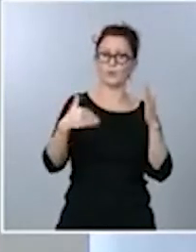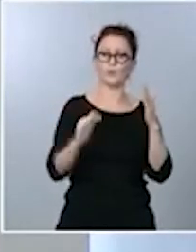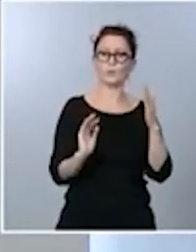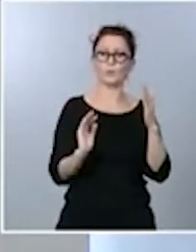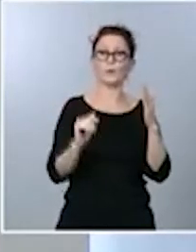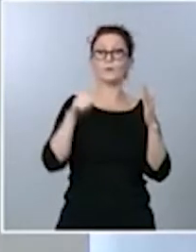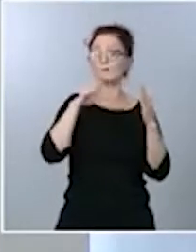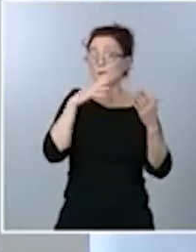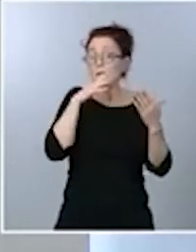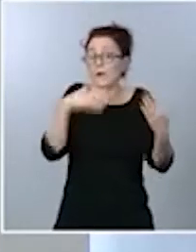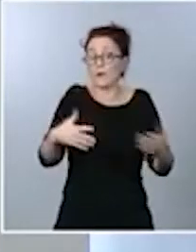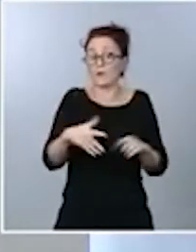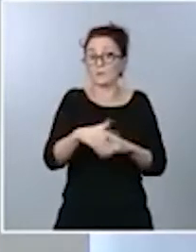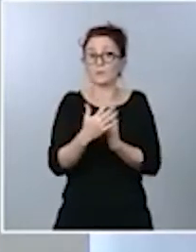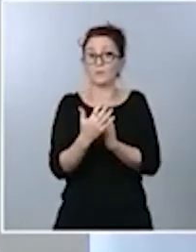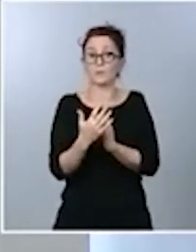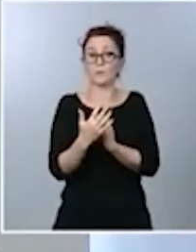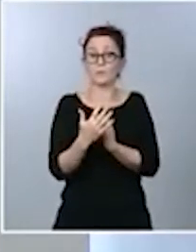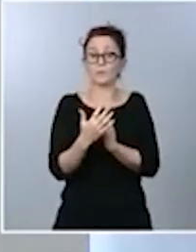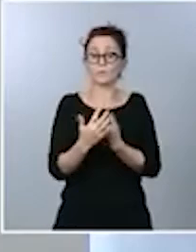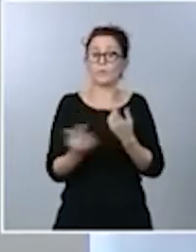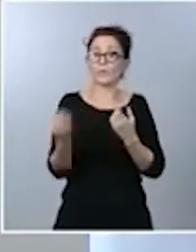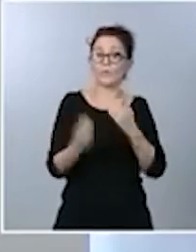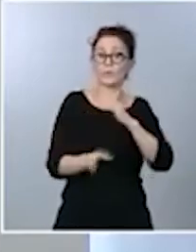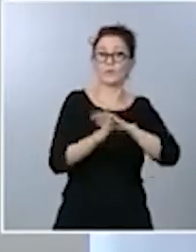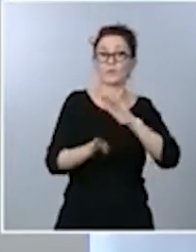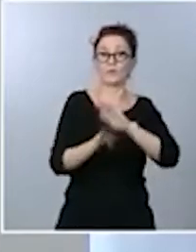el que pensamos que hay que seguir estando por el momento.